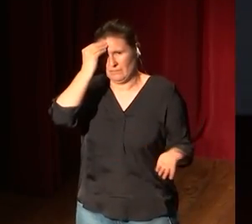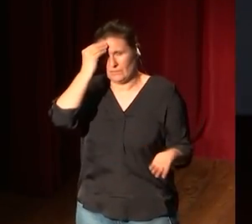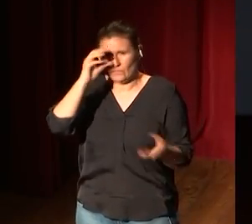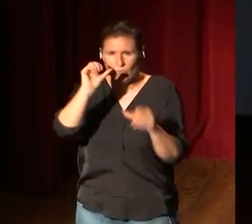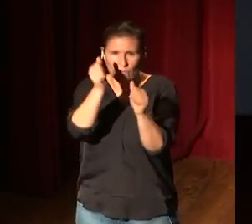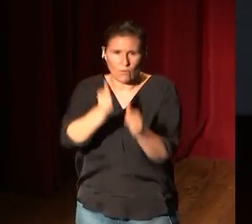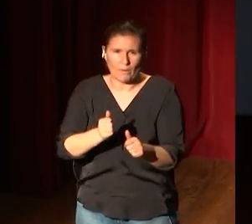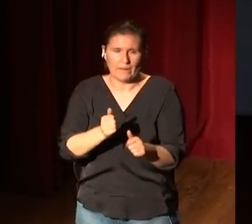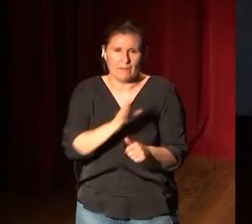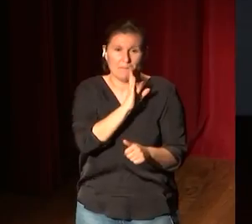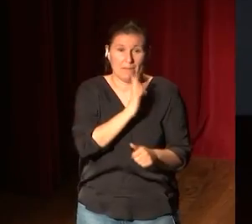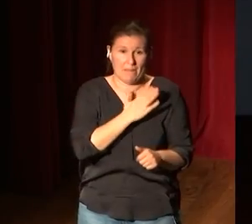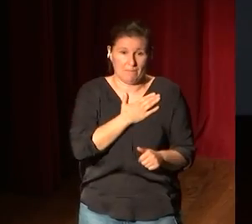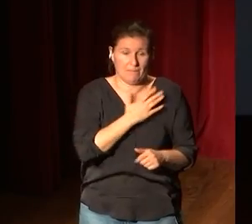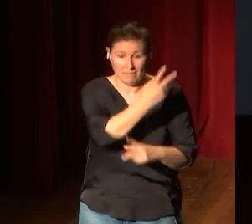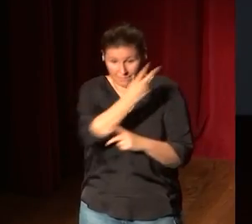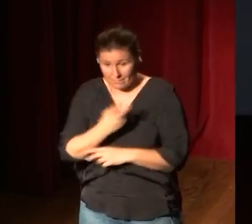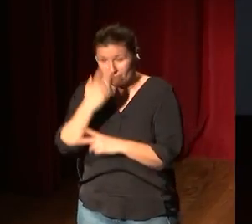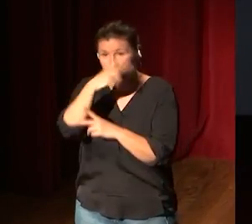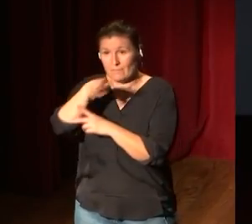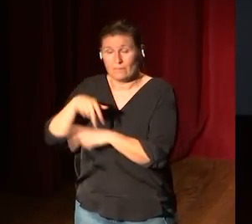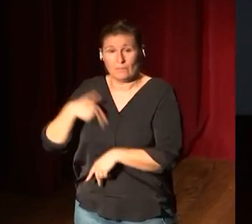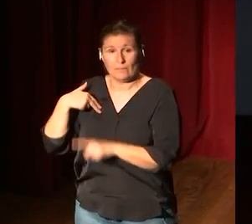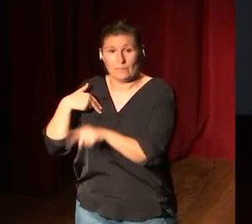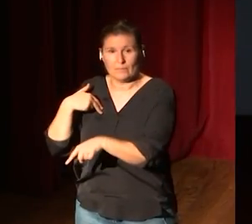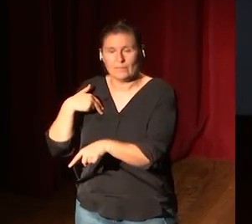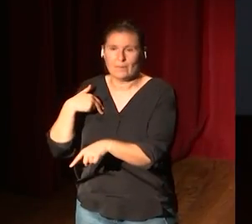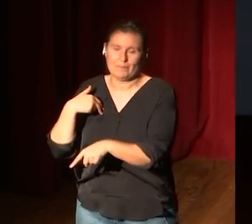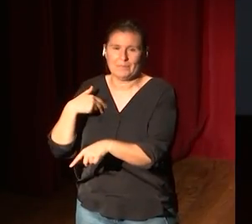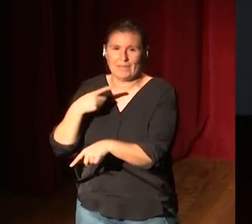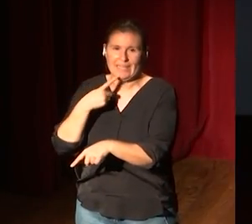forma de que venga mi madre al Prado es que utilice el móvil.